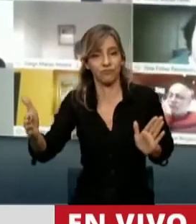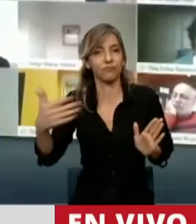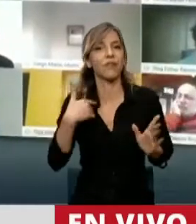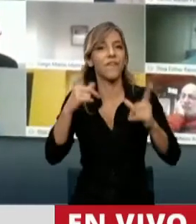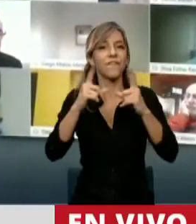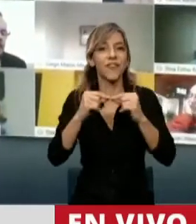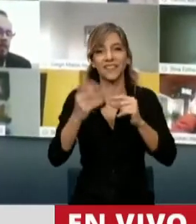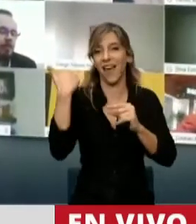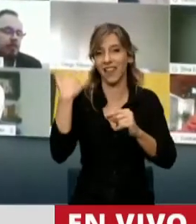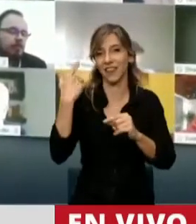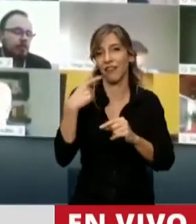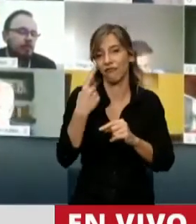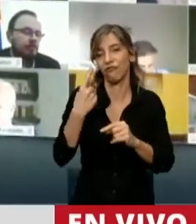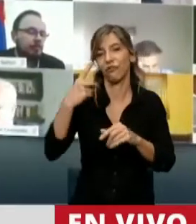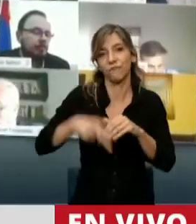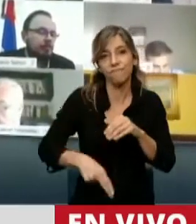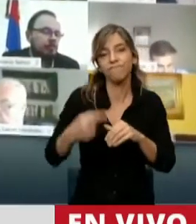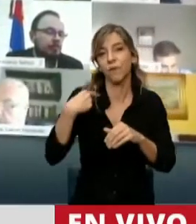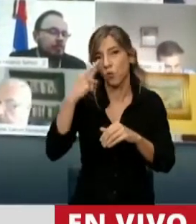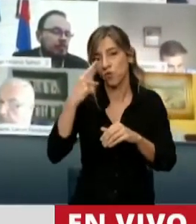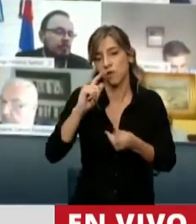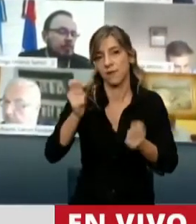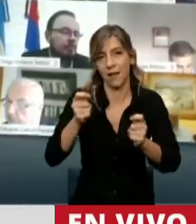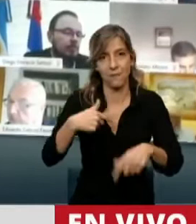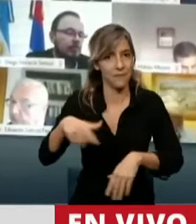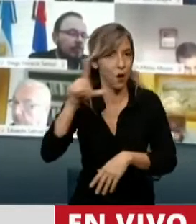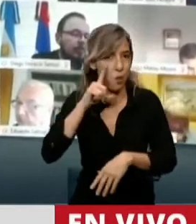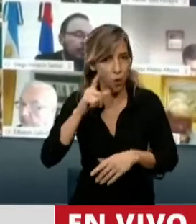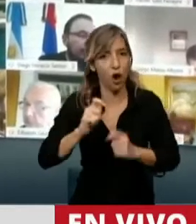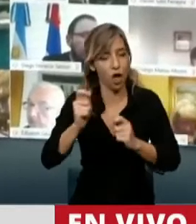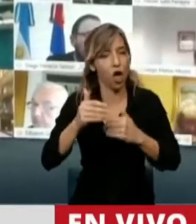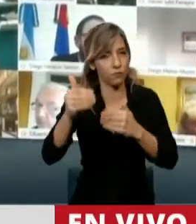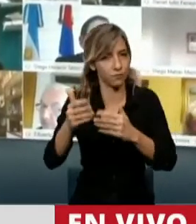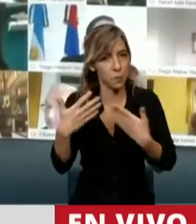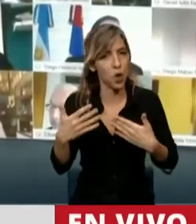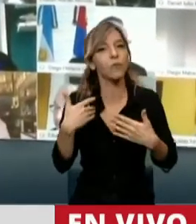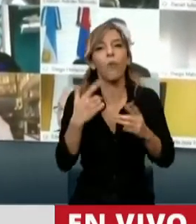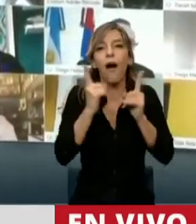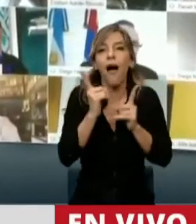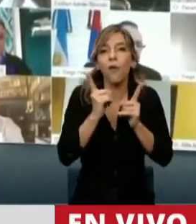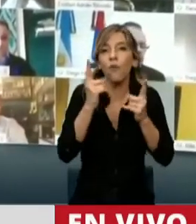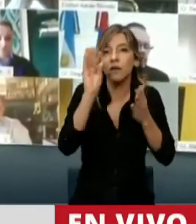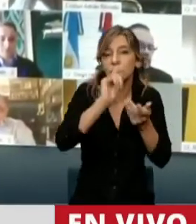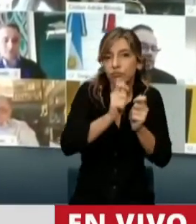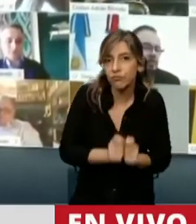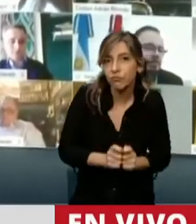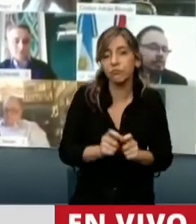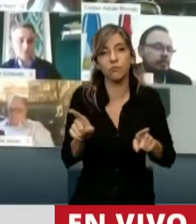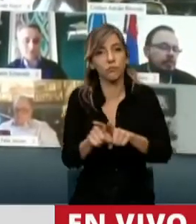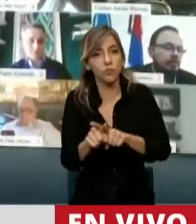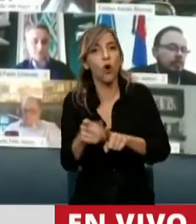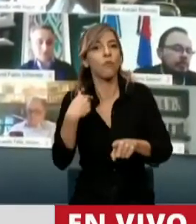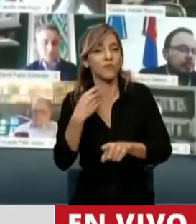Carlos, sea hasta el 31 de julio, en un periodo también que no sea en el sector. La posibilidad de securitización de los recursos